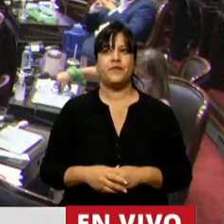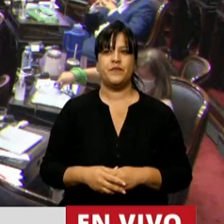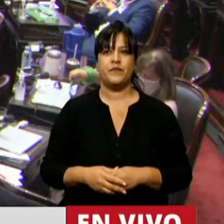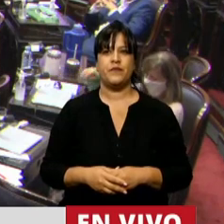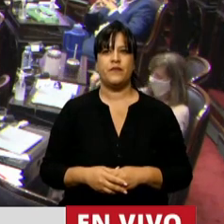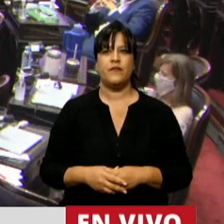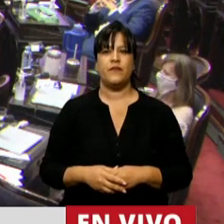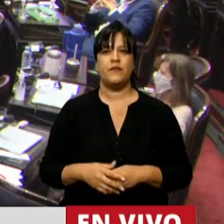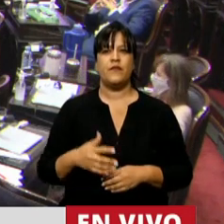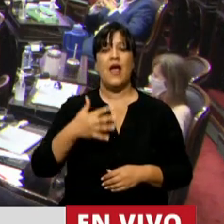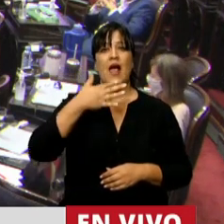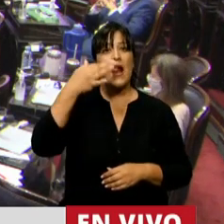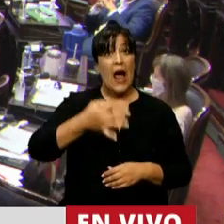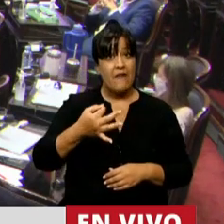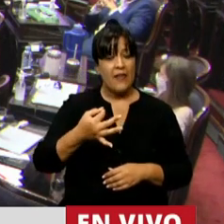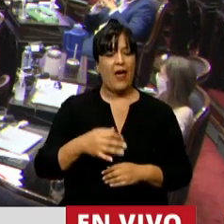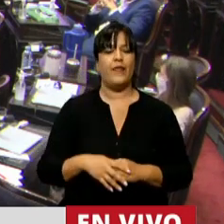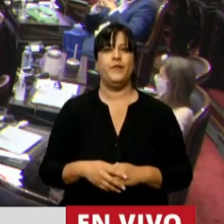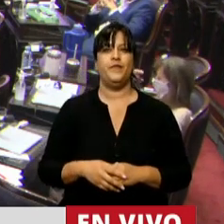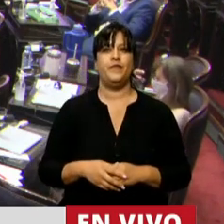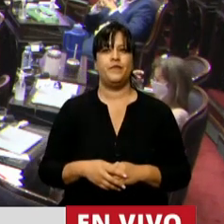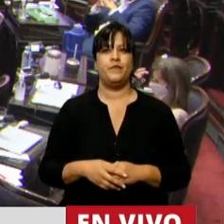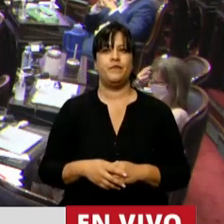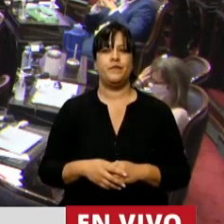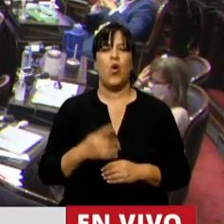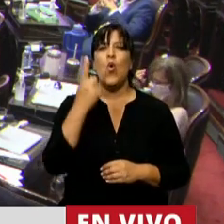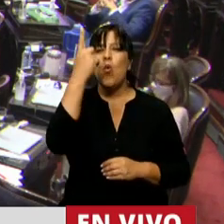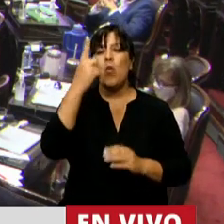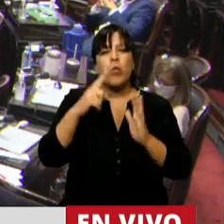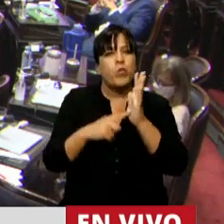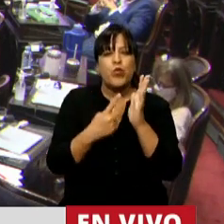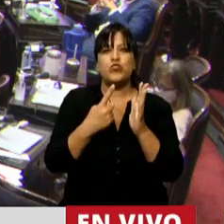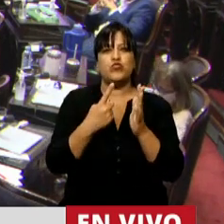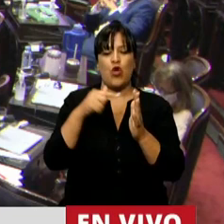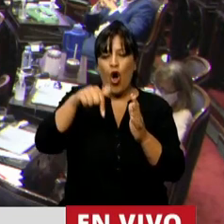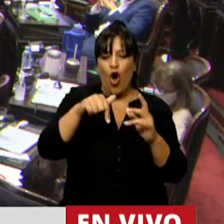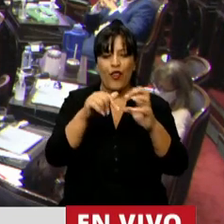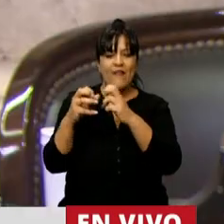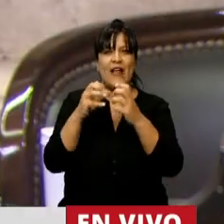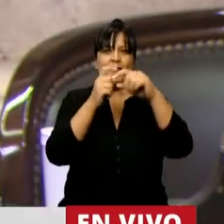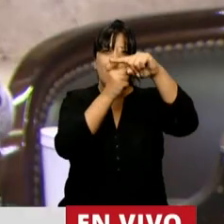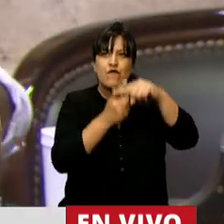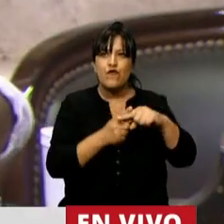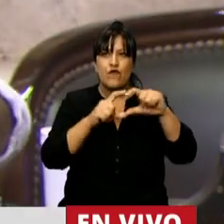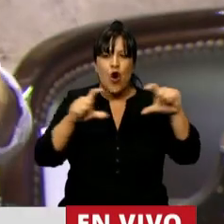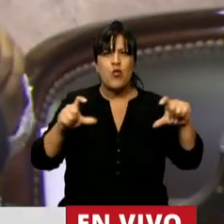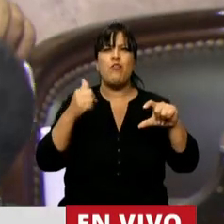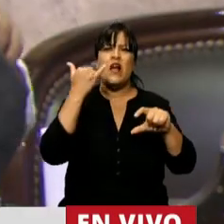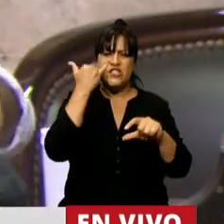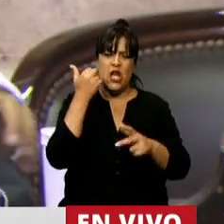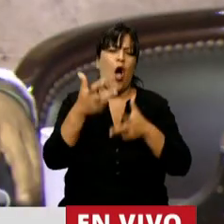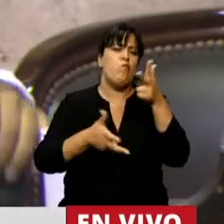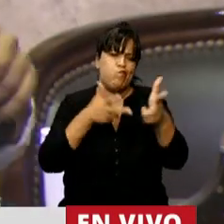La verdad que como el aspecto más puntual del debate de hoy que tiene que con la fórmula se ha argumentado